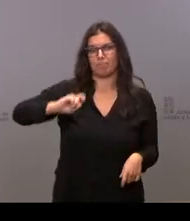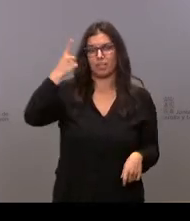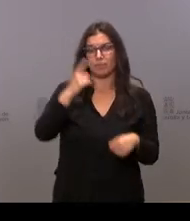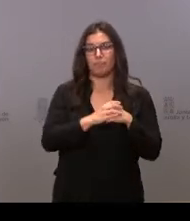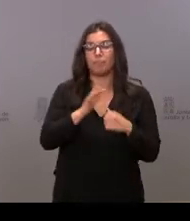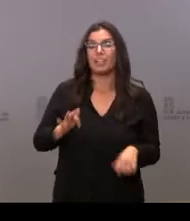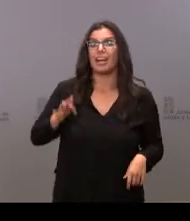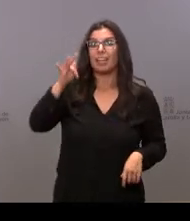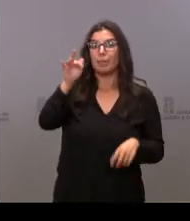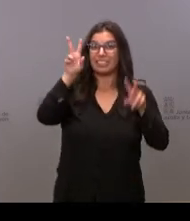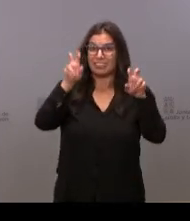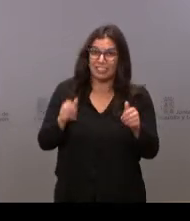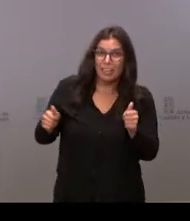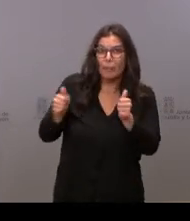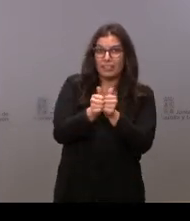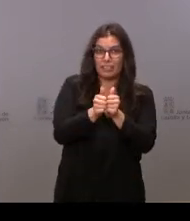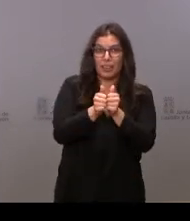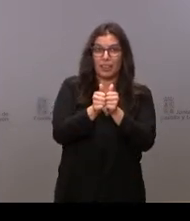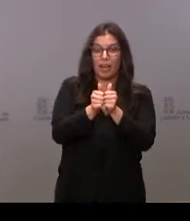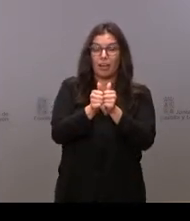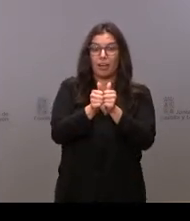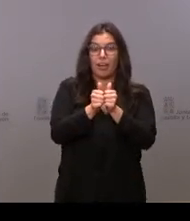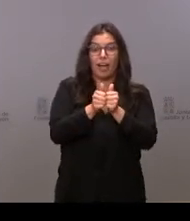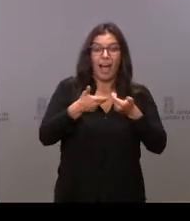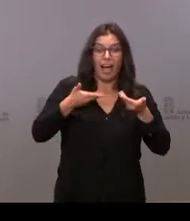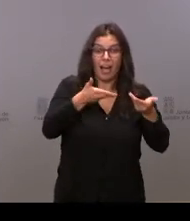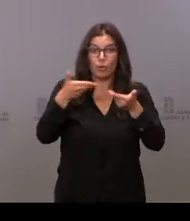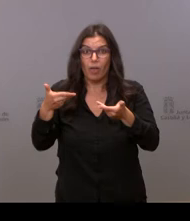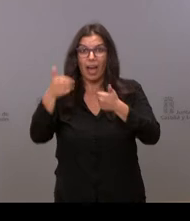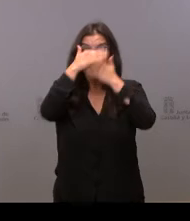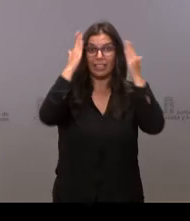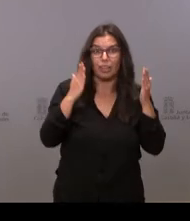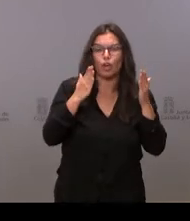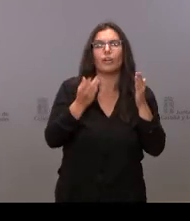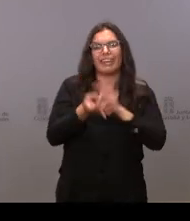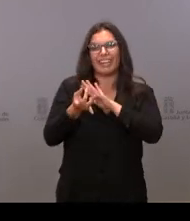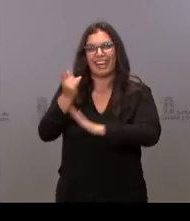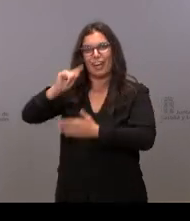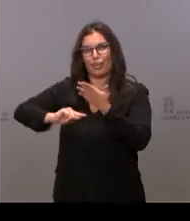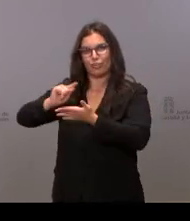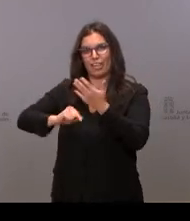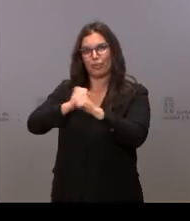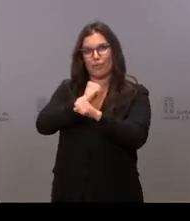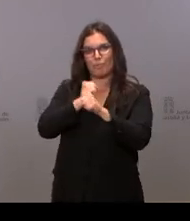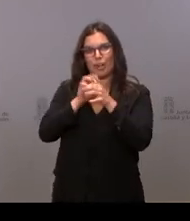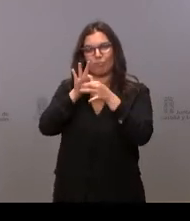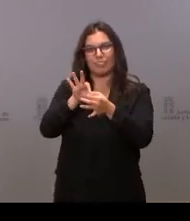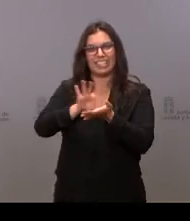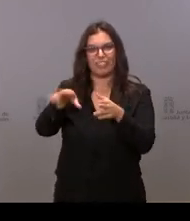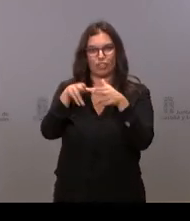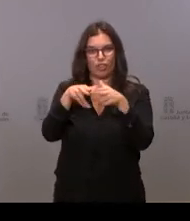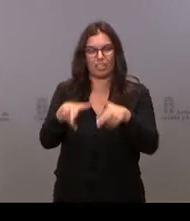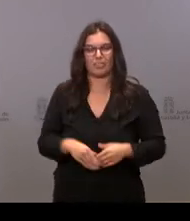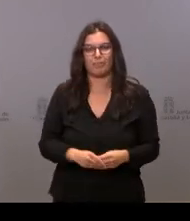Y además la dependencia genera empleo vinculado a los servicios sociales. Vamos un paso más adelante que